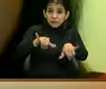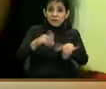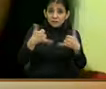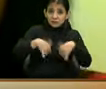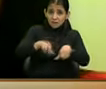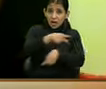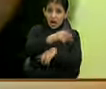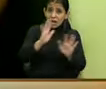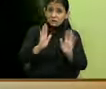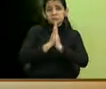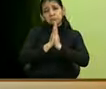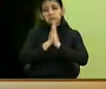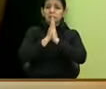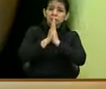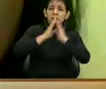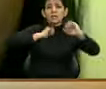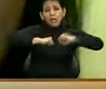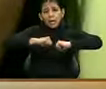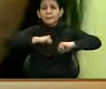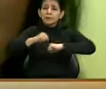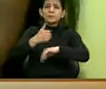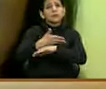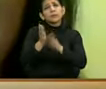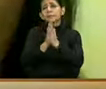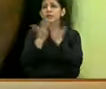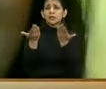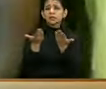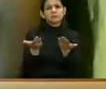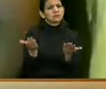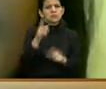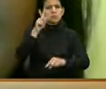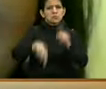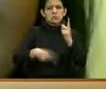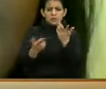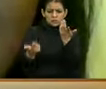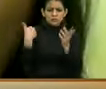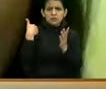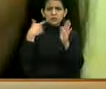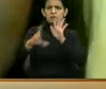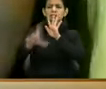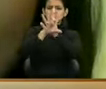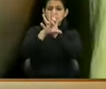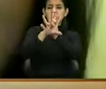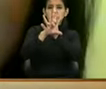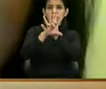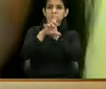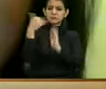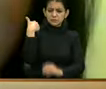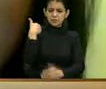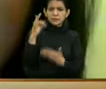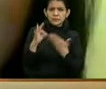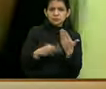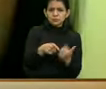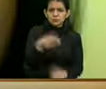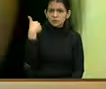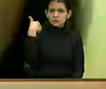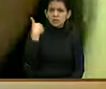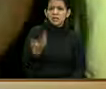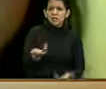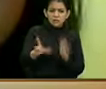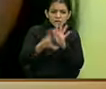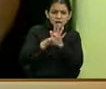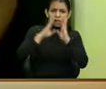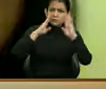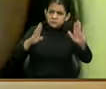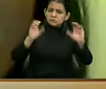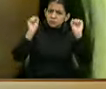esta tramitología como exhortos. Cuando hay ley, cuando hay presupuesto, cuando hay políticas